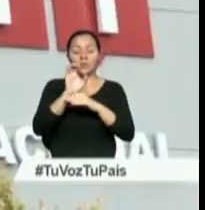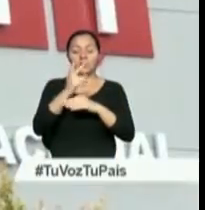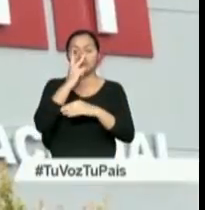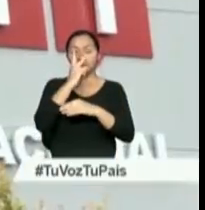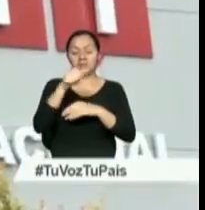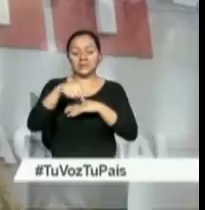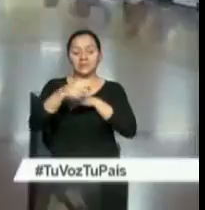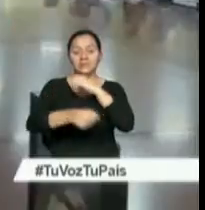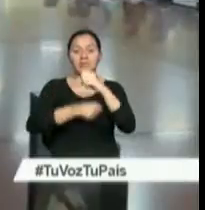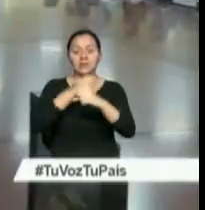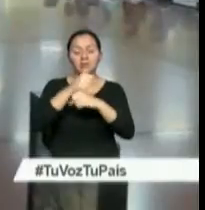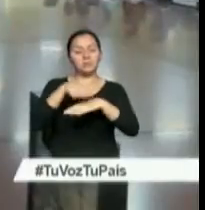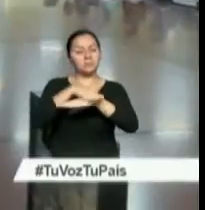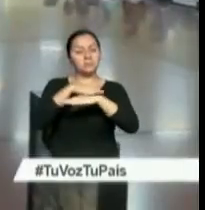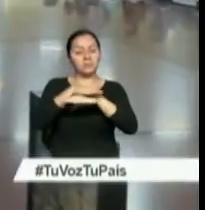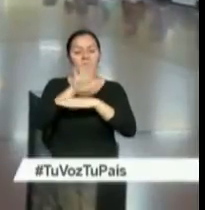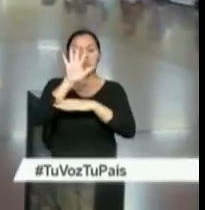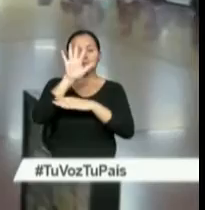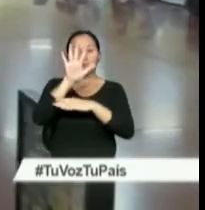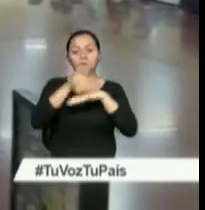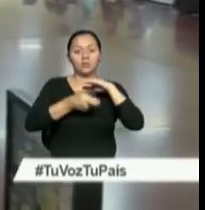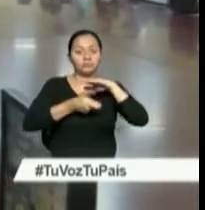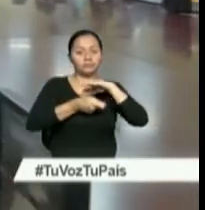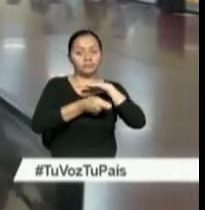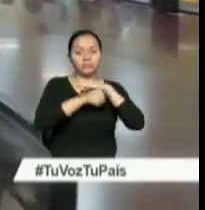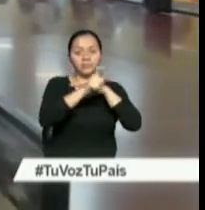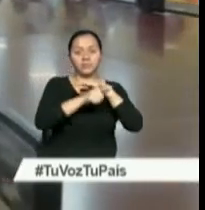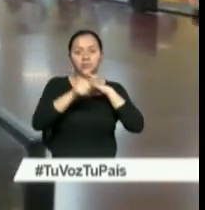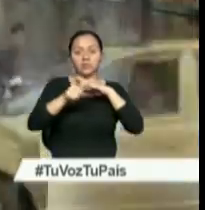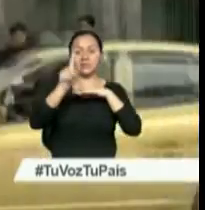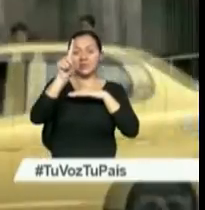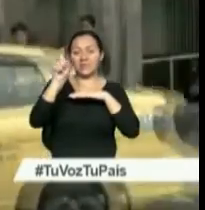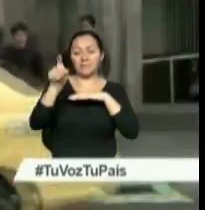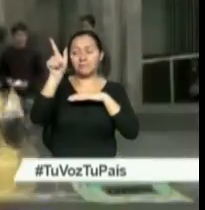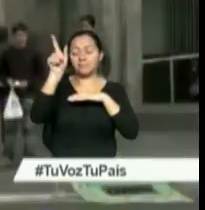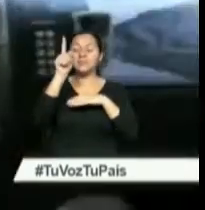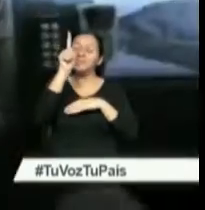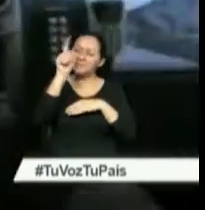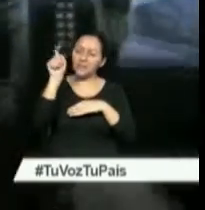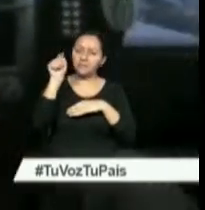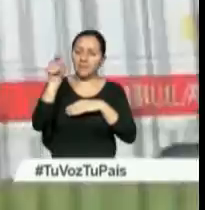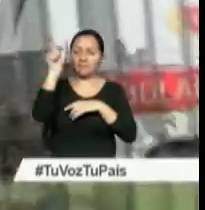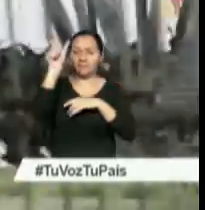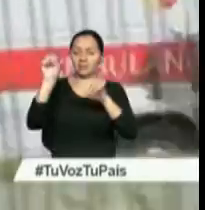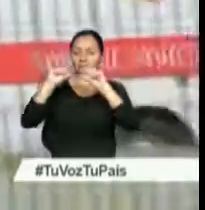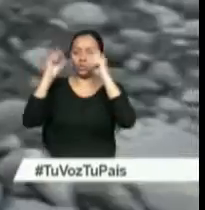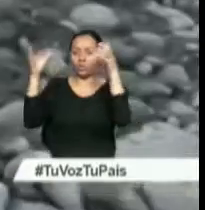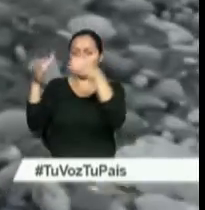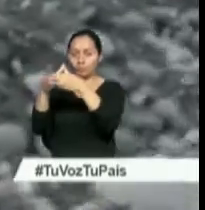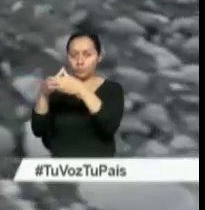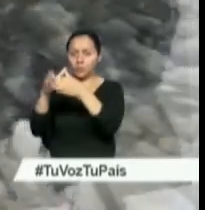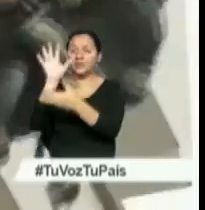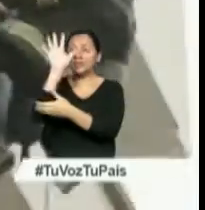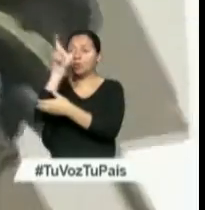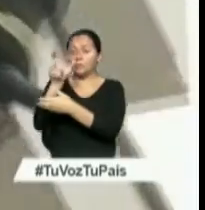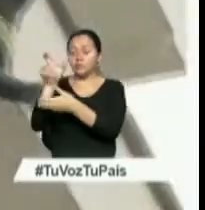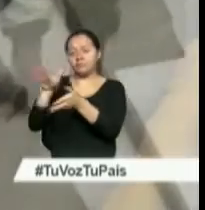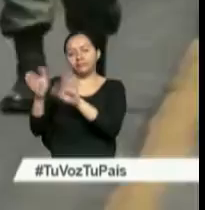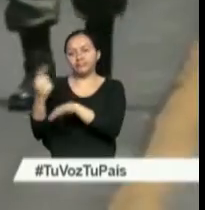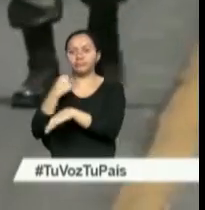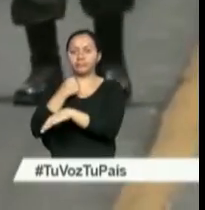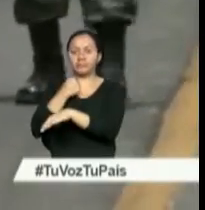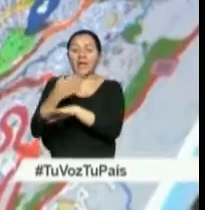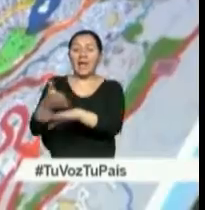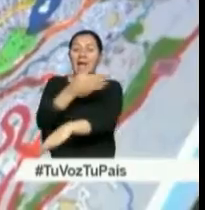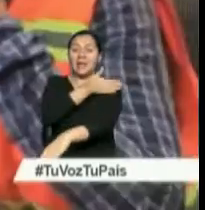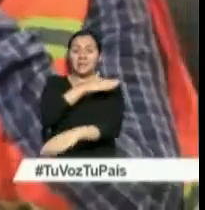este año con un promedio de cinco homicidios por cada 100.000 habitantes que lo ubica entre los países más seguros de Latinoamérica,